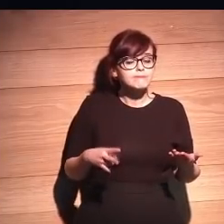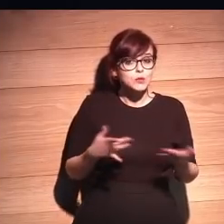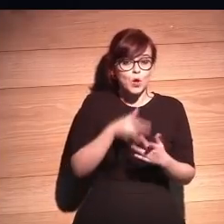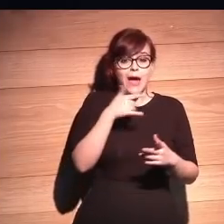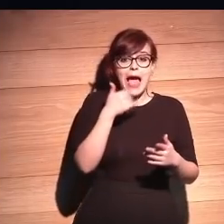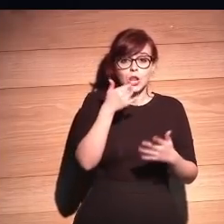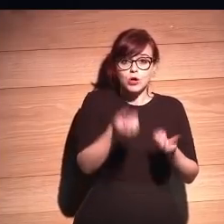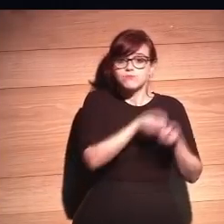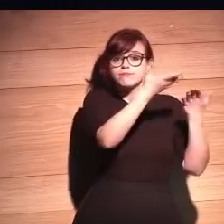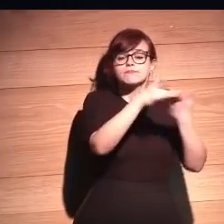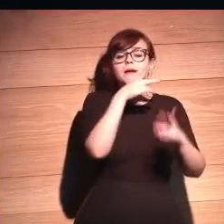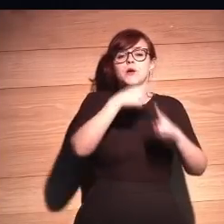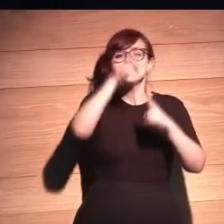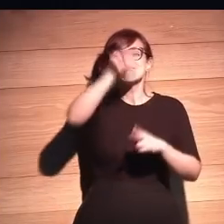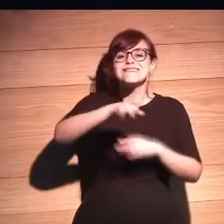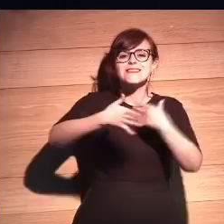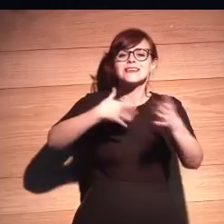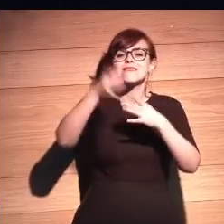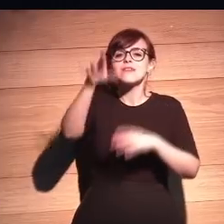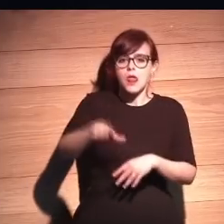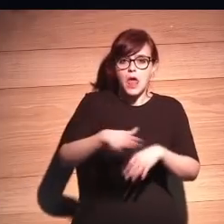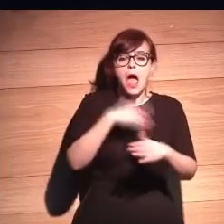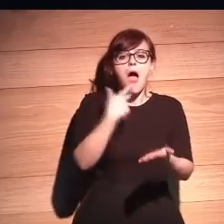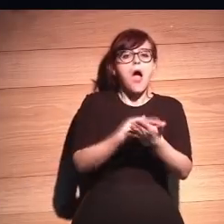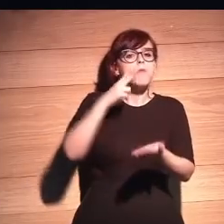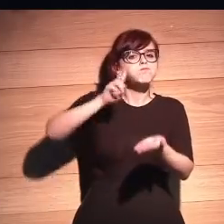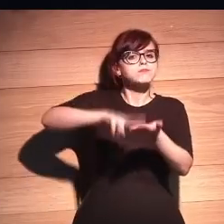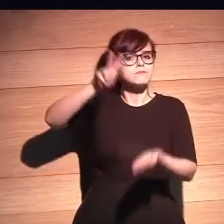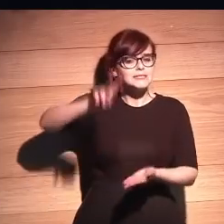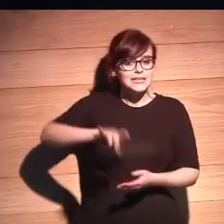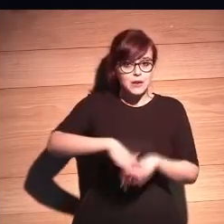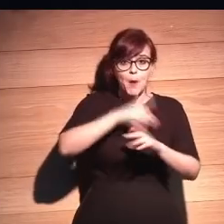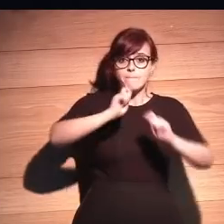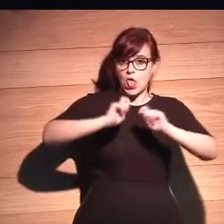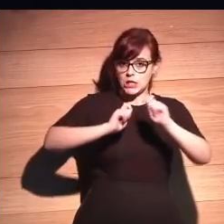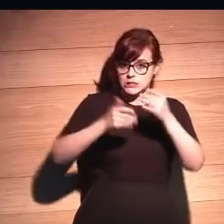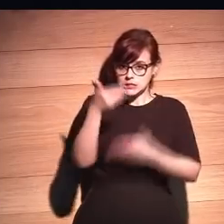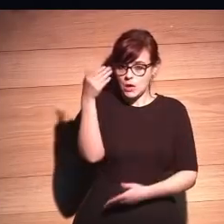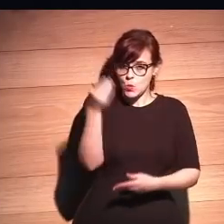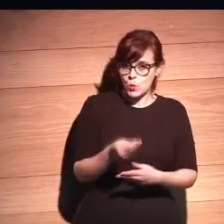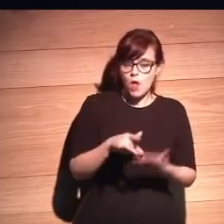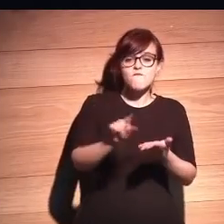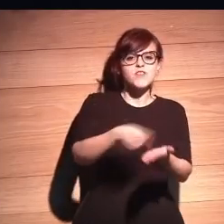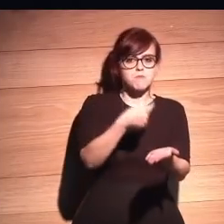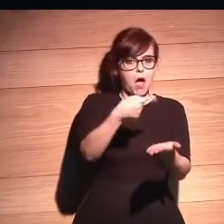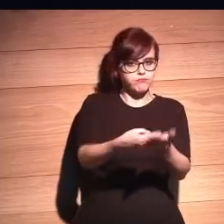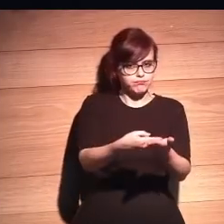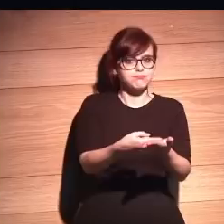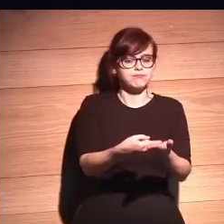cuando sale algo saber de quién es. Se puede autenticar. Entonces, por ejemplo, un buen periodista que tenga firma